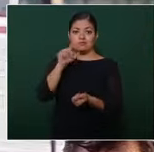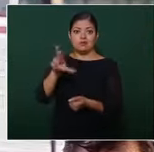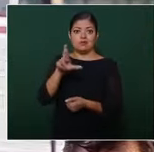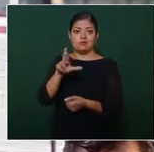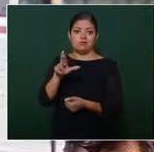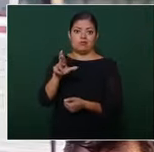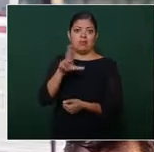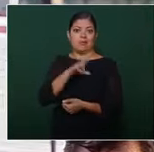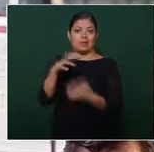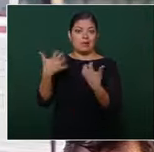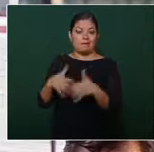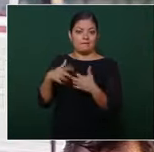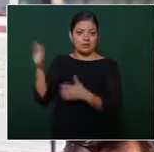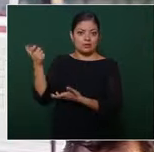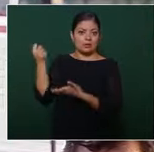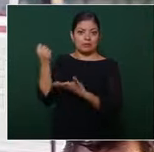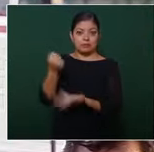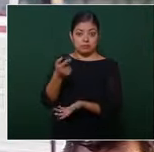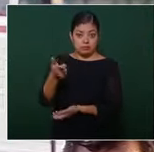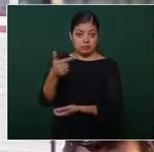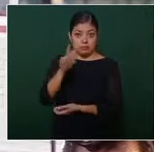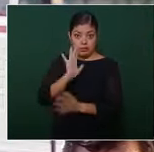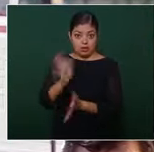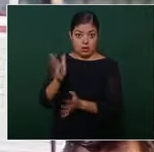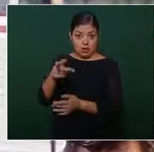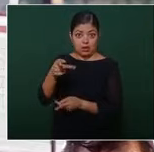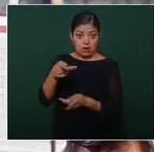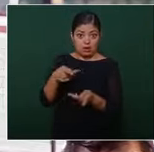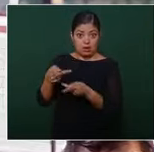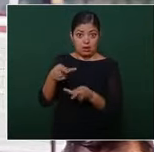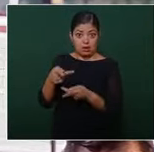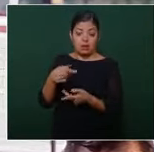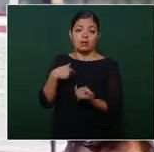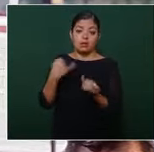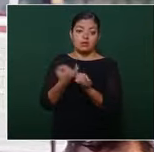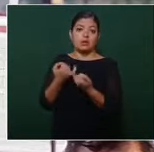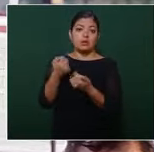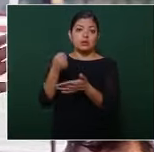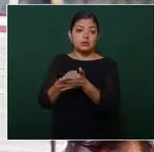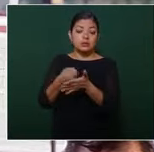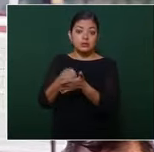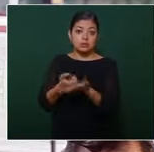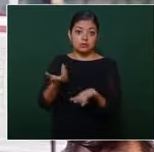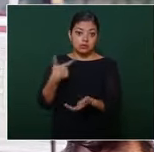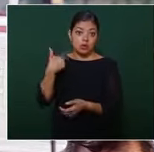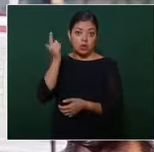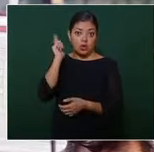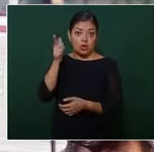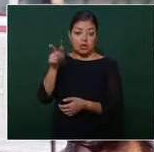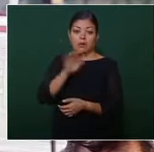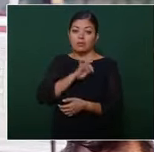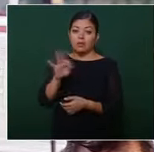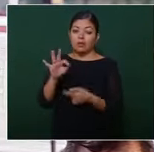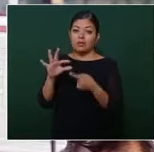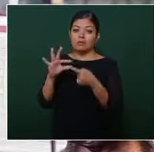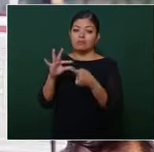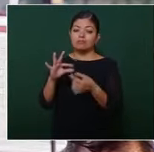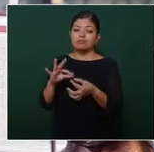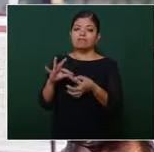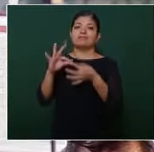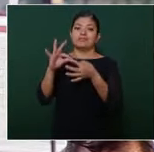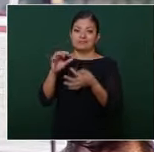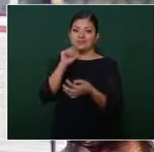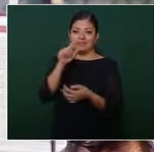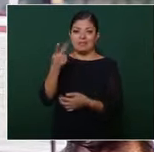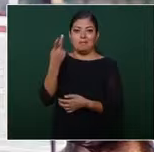con los recursos preguntarle directamente si lo tiene contemplado e insistir también esperando que puntualice la cantidad de recursos que ya se